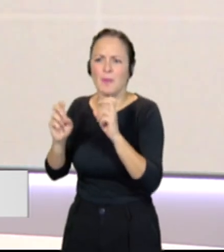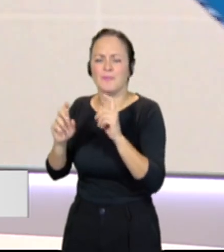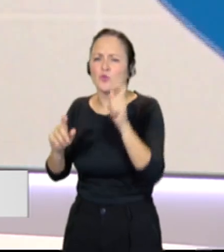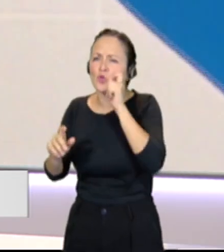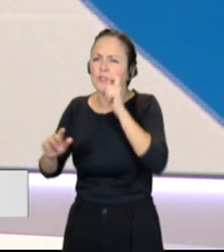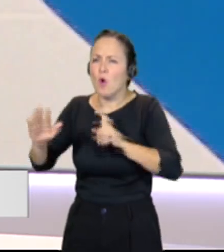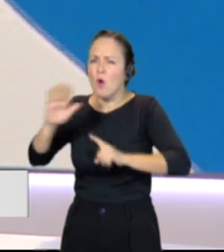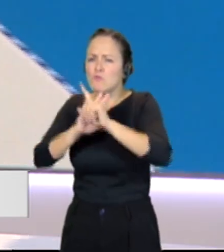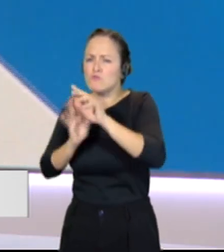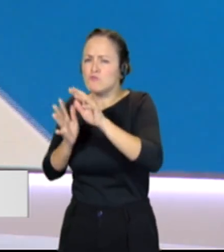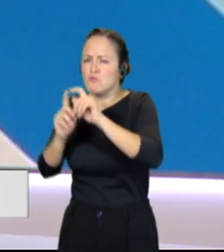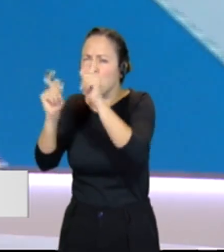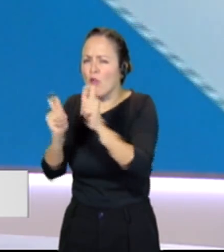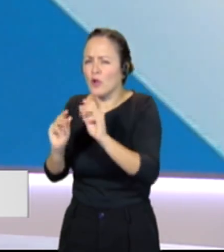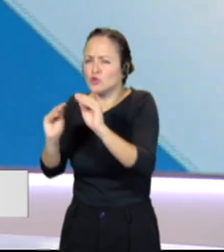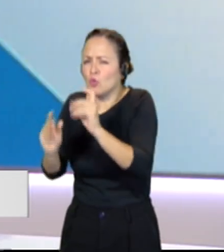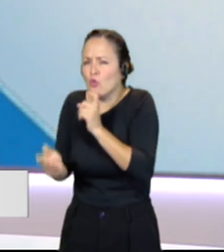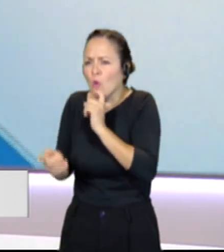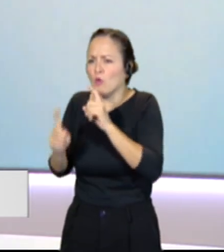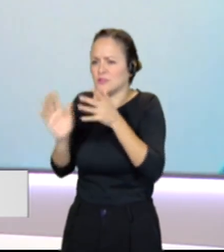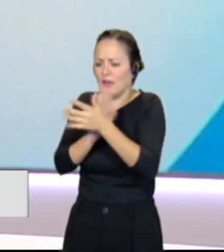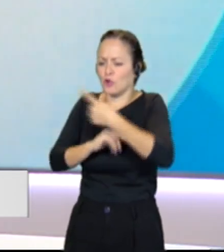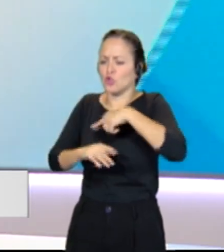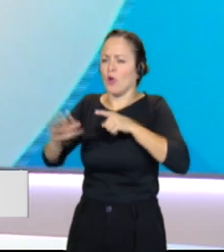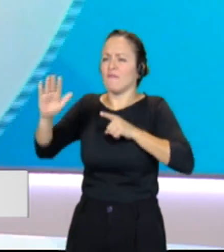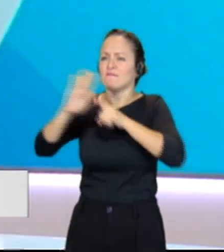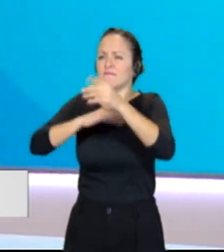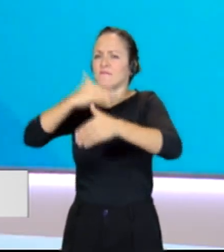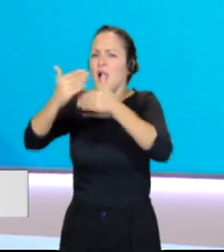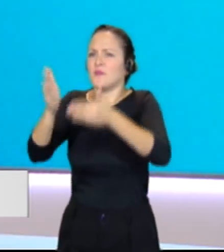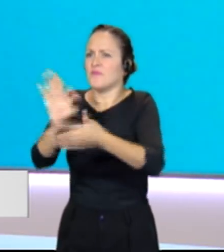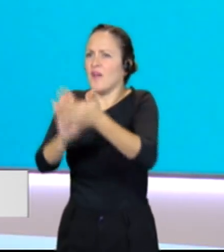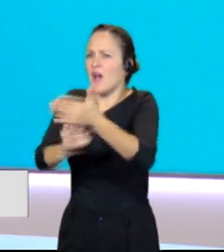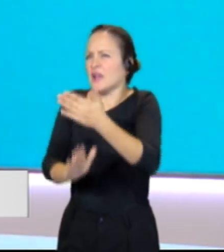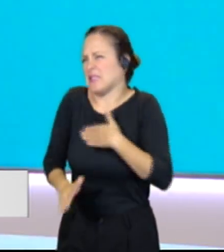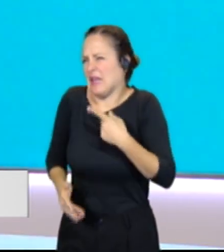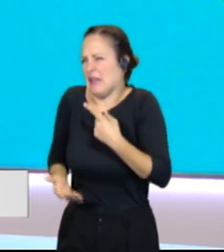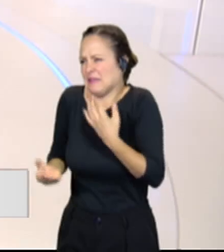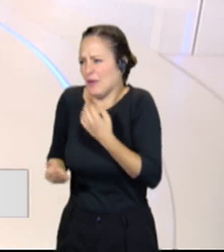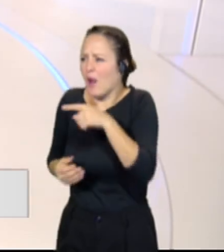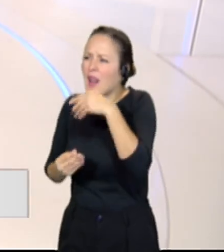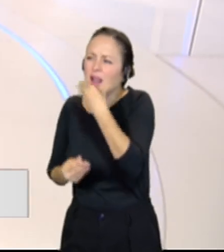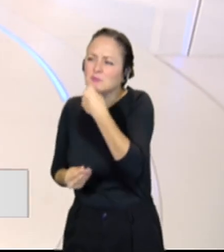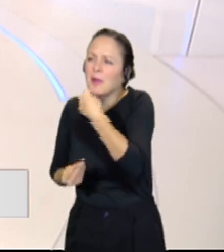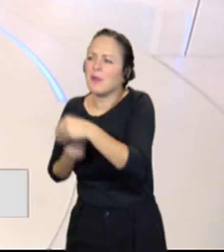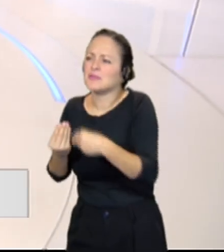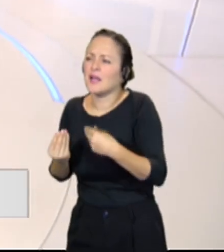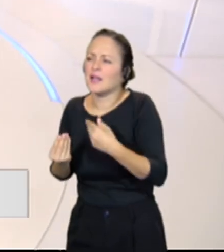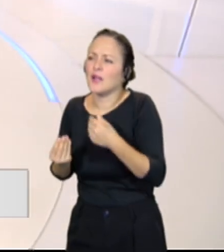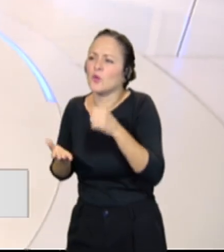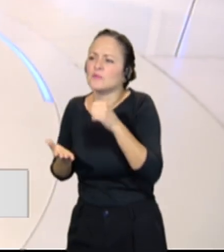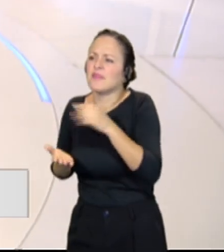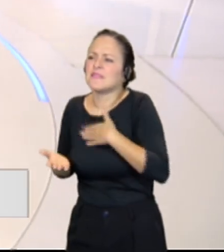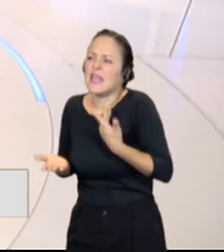turístico, ¿hacia dónde queremos avanzar, hacia dónde queremos ir, hacia dónde quiere ir la ciudad de las Palmas de Gran Canaria? Pues un